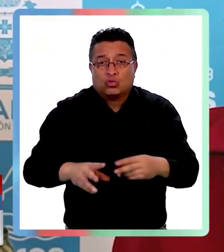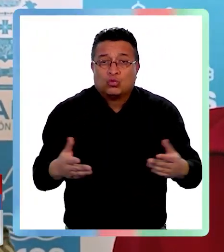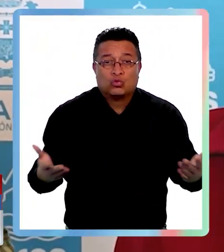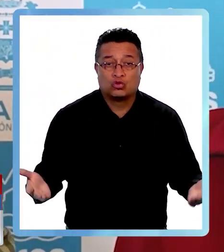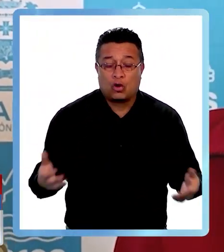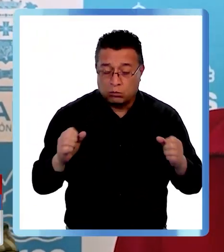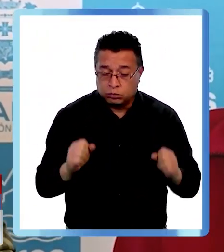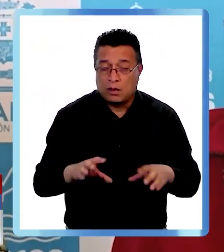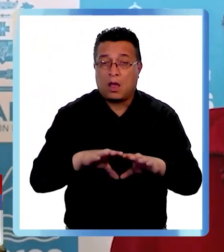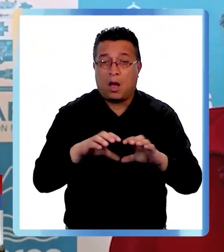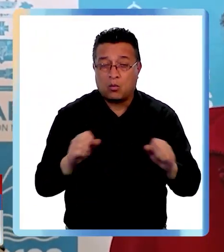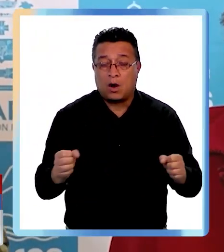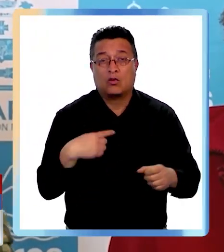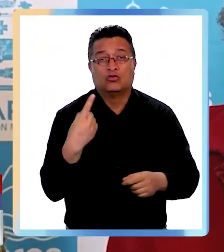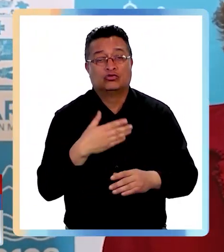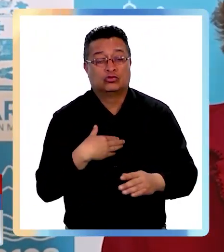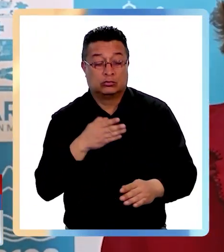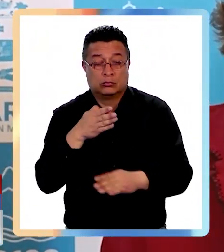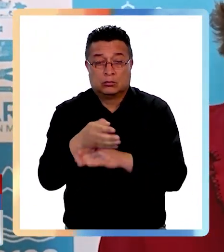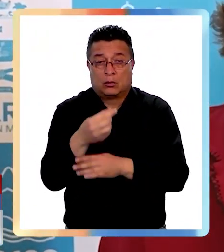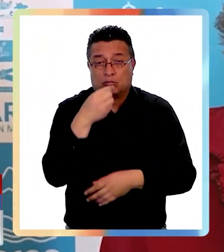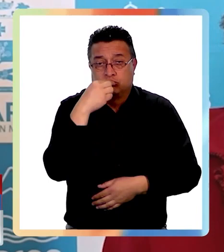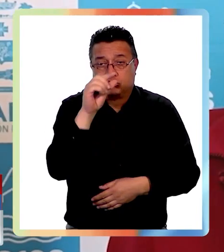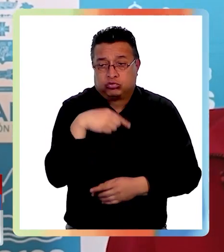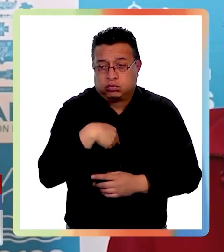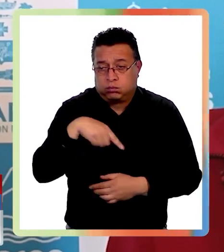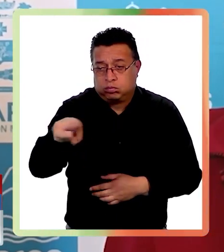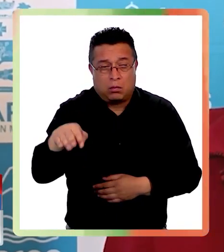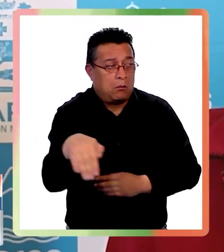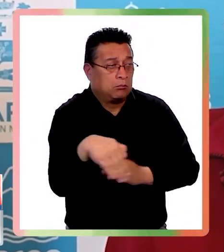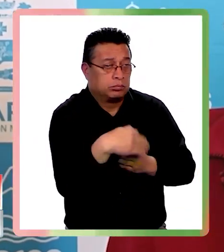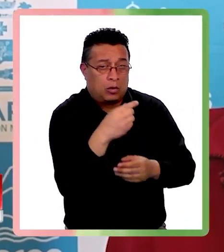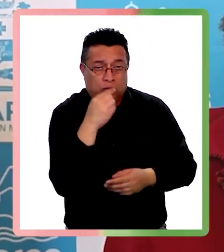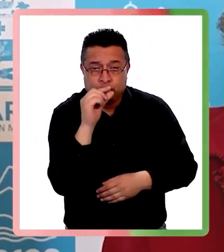llegar a un acuerdo y nosotros rígamos por un ratito entonces es como